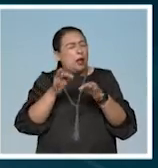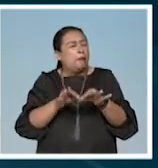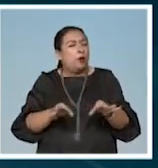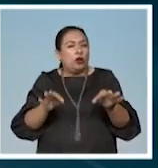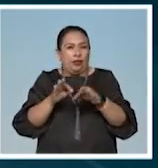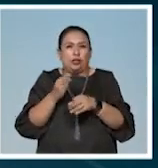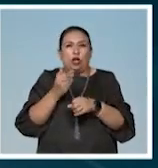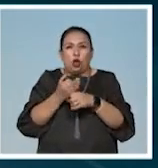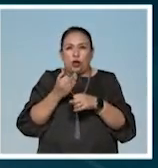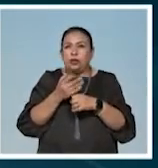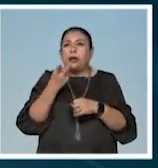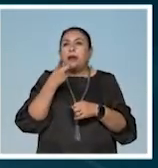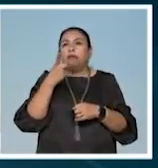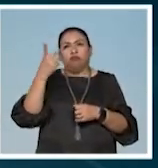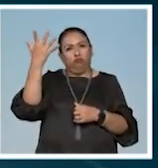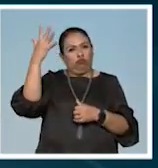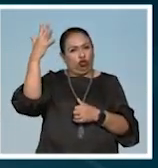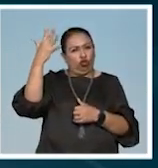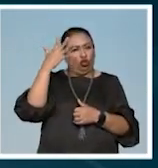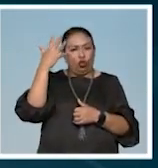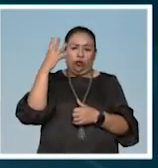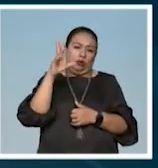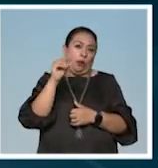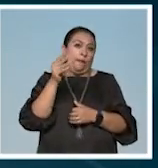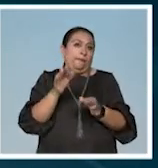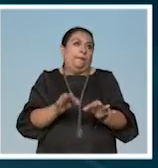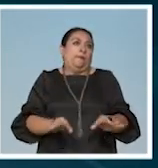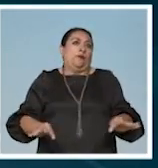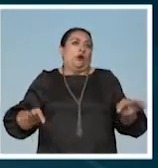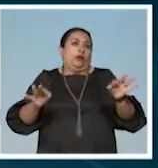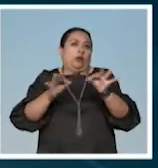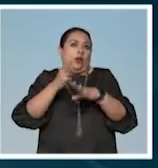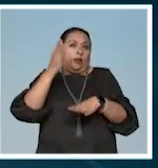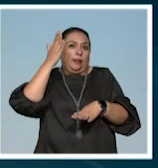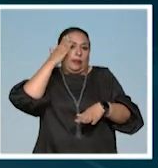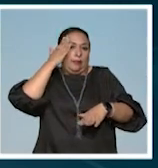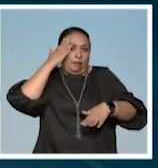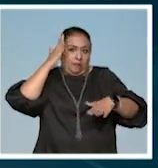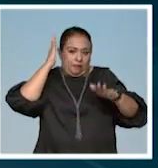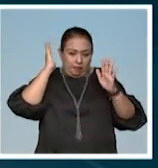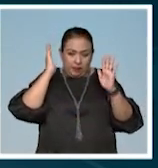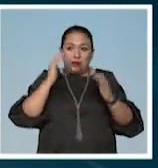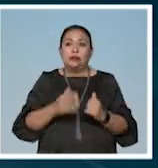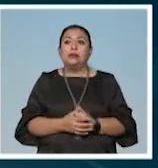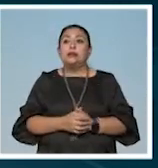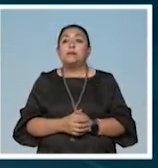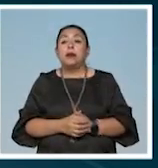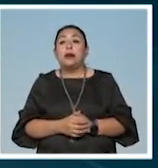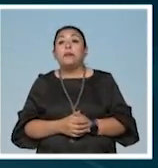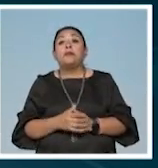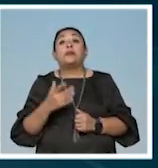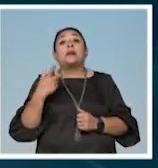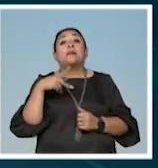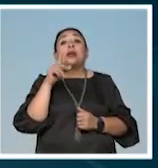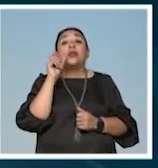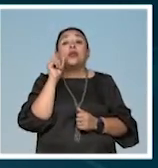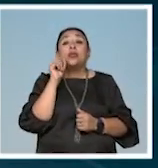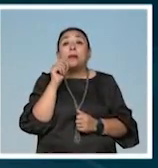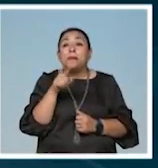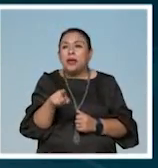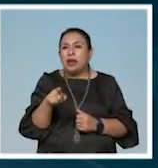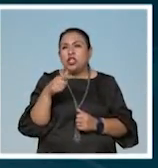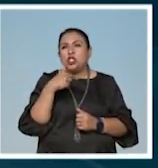Ahorita vamos a hablar de no exponerse al sol, que es la prioridad y es el tema que da pie a este reportaje que nos compartes, pero también